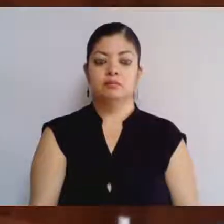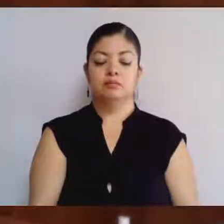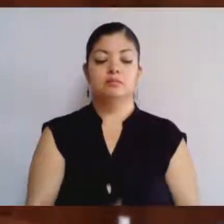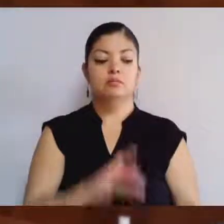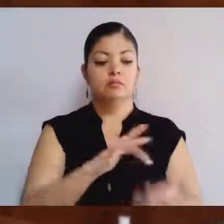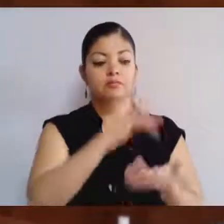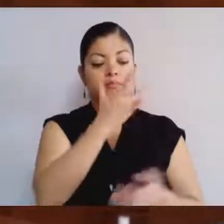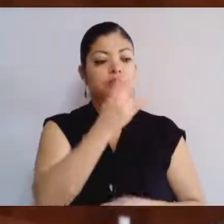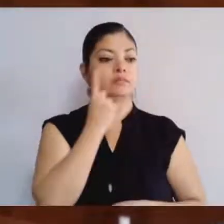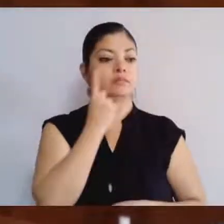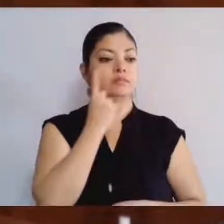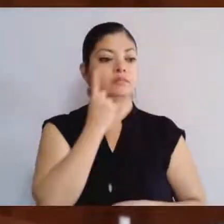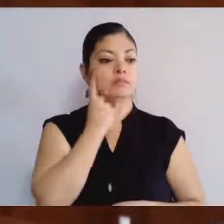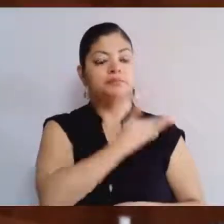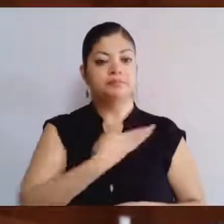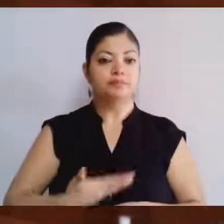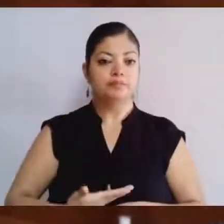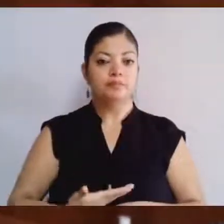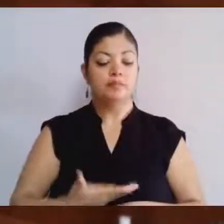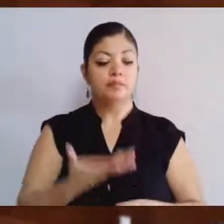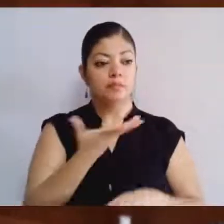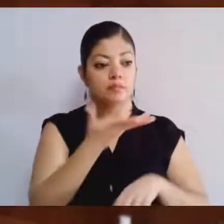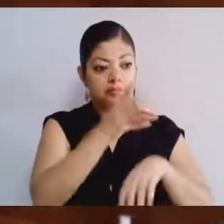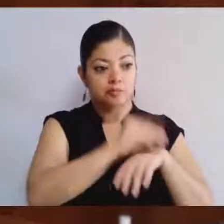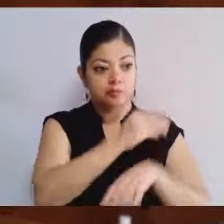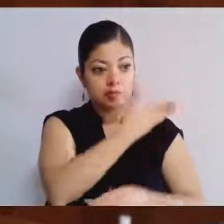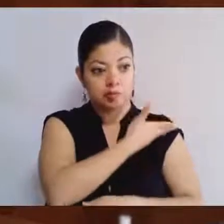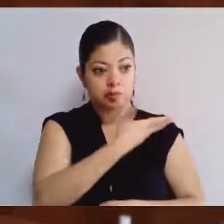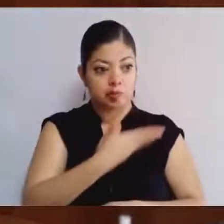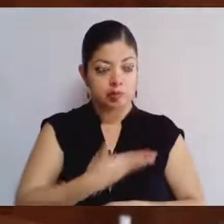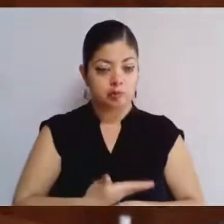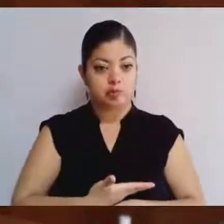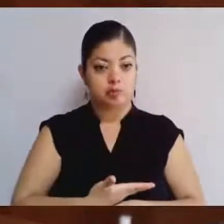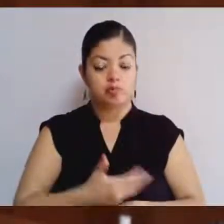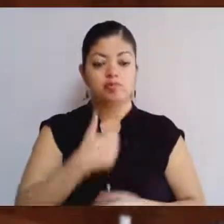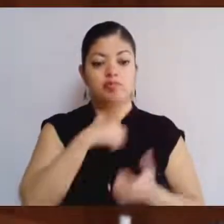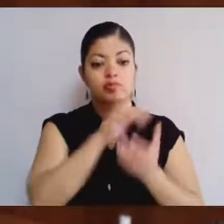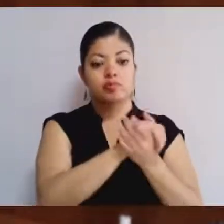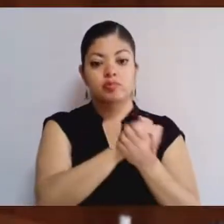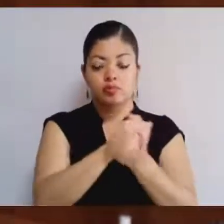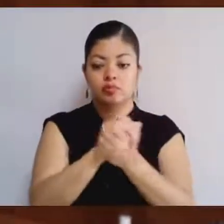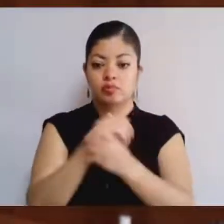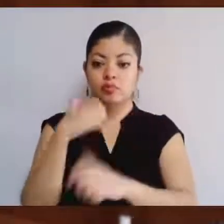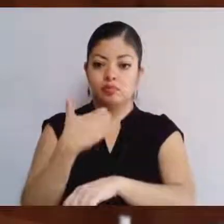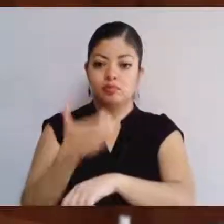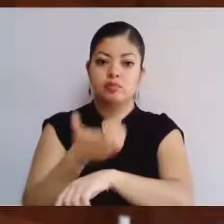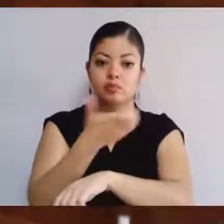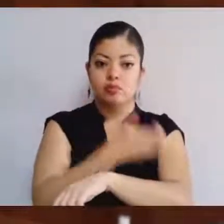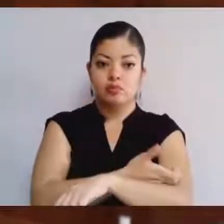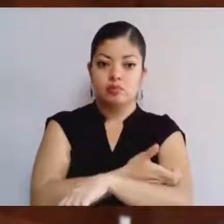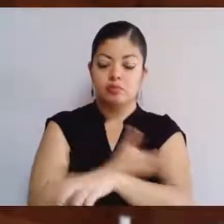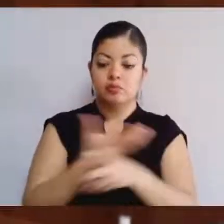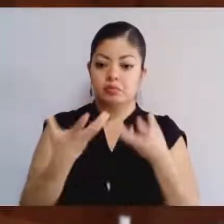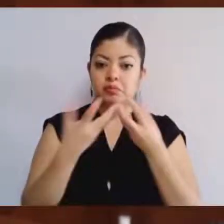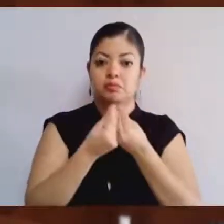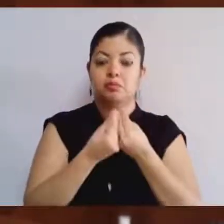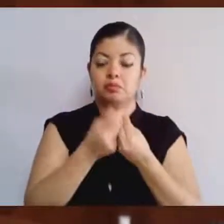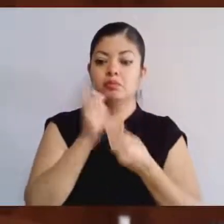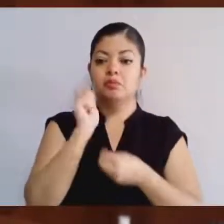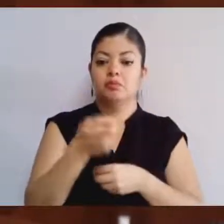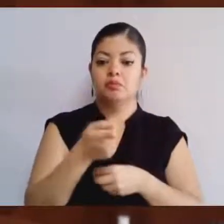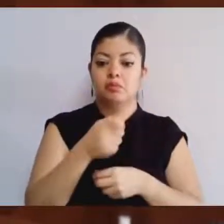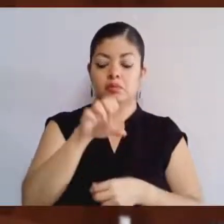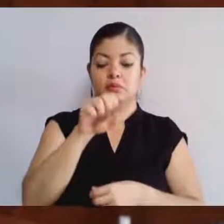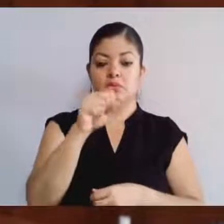Gracias, diputada presidenta. Con la venia de la presidencia, saludo a mis compañeras y compañeros integrantes